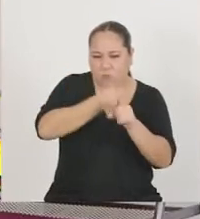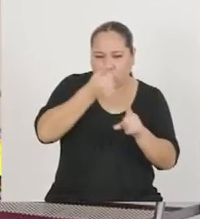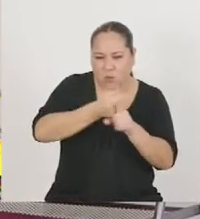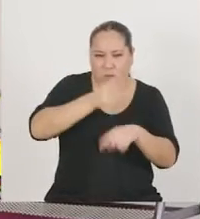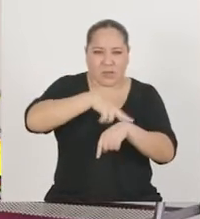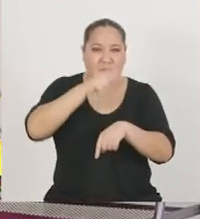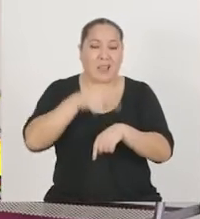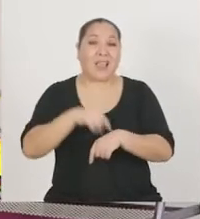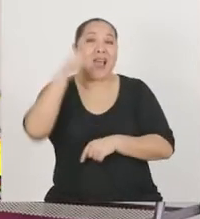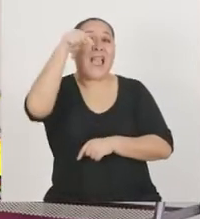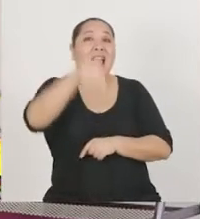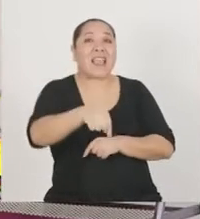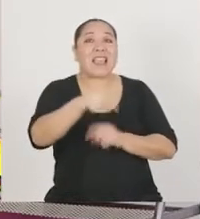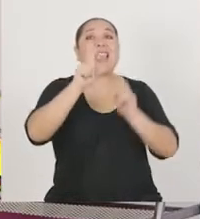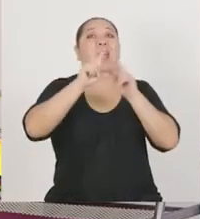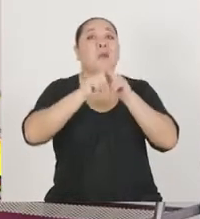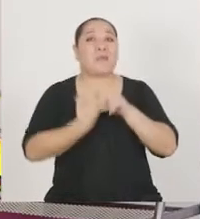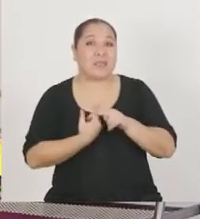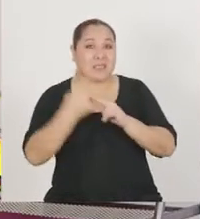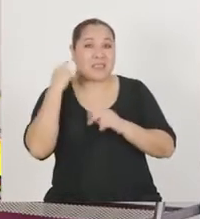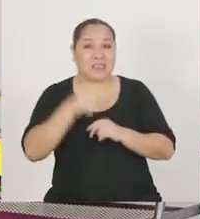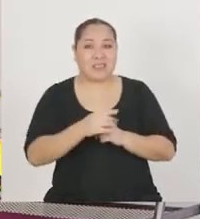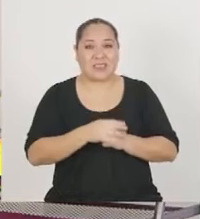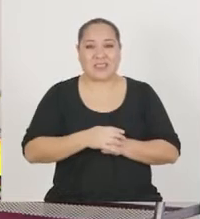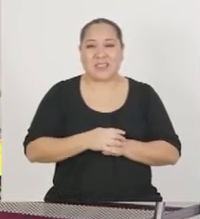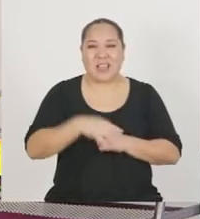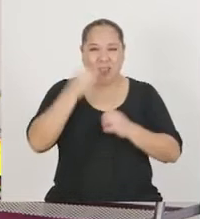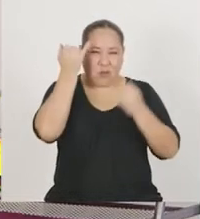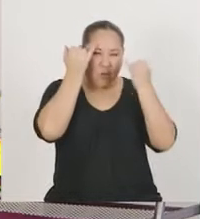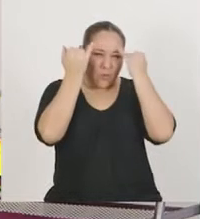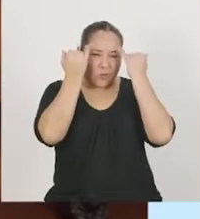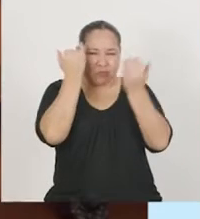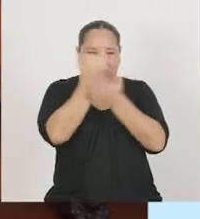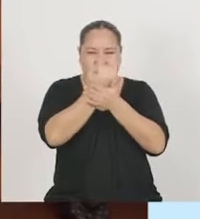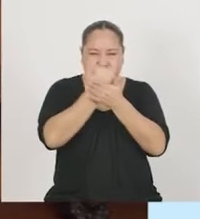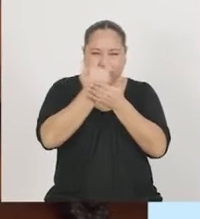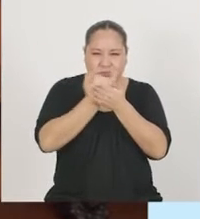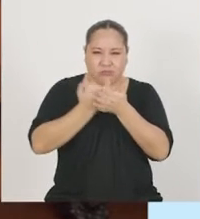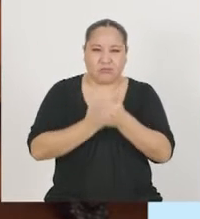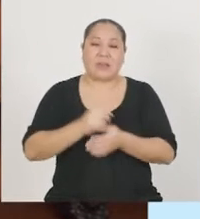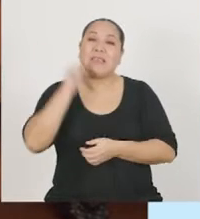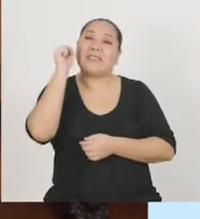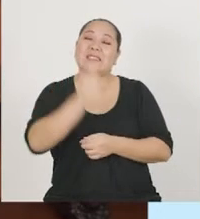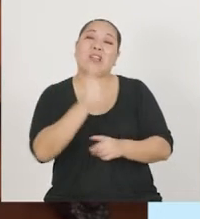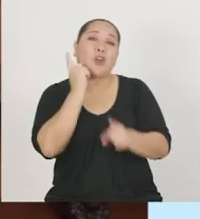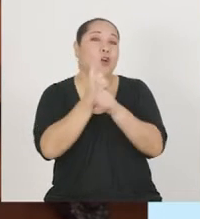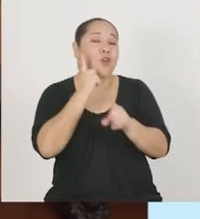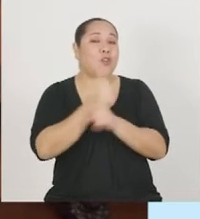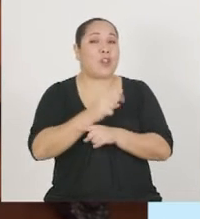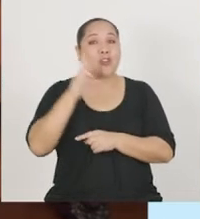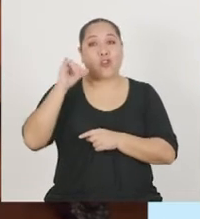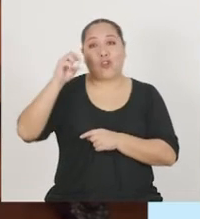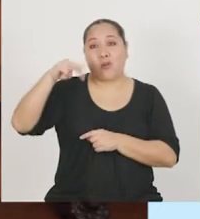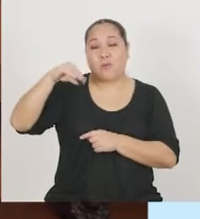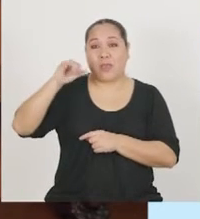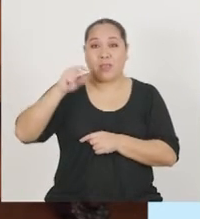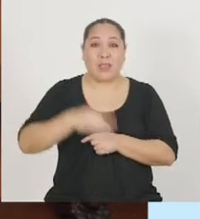la región? Aquí es donde arrancamos con Drone Storming. ¿Verdad, profesora? Es correcto, Romina. Y nos